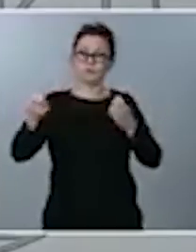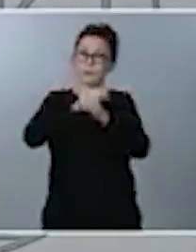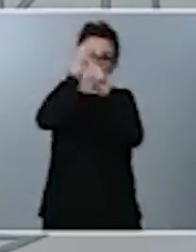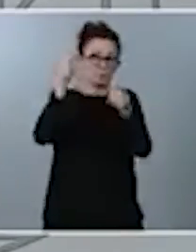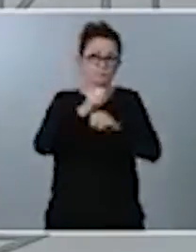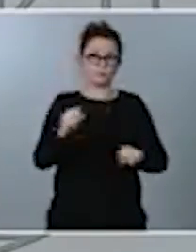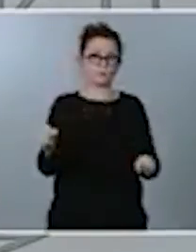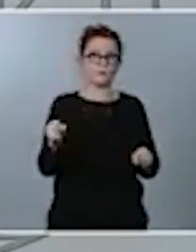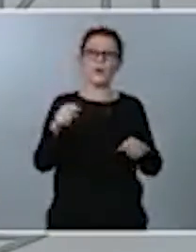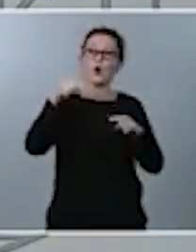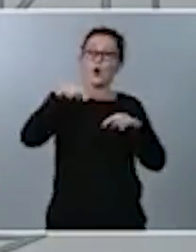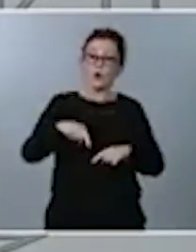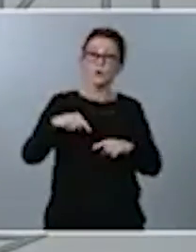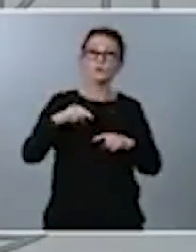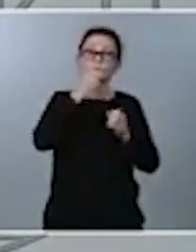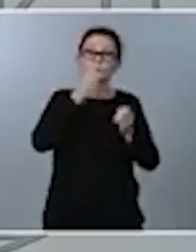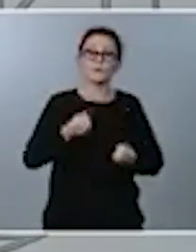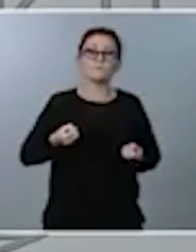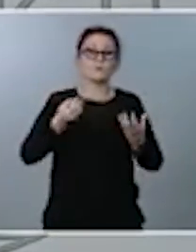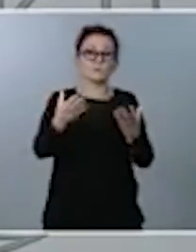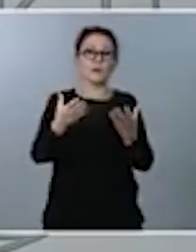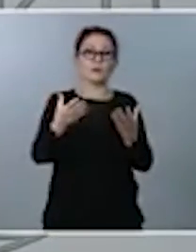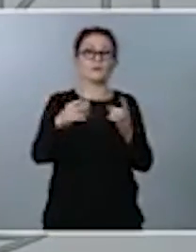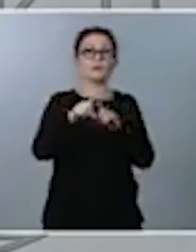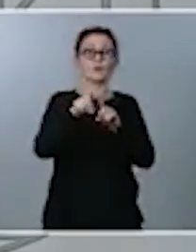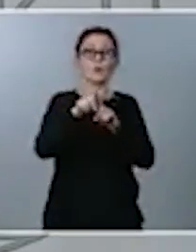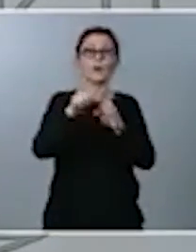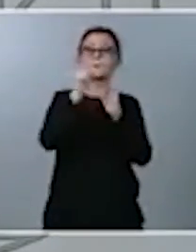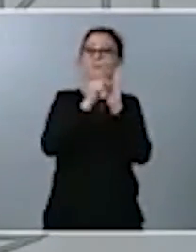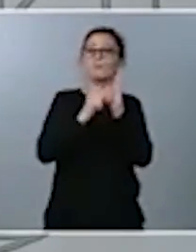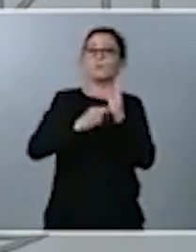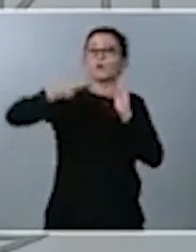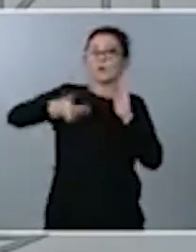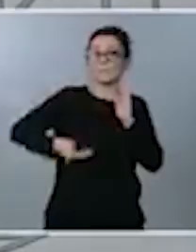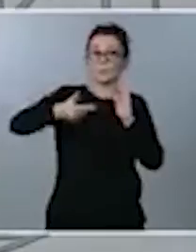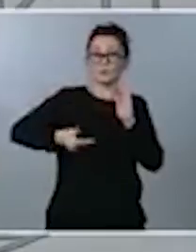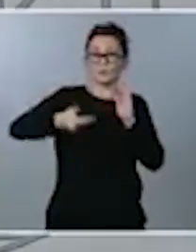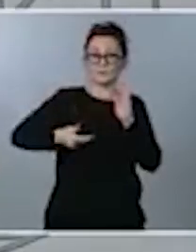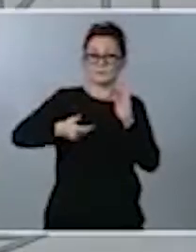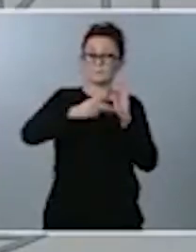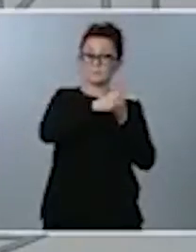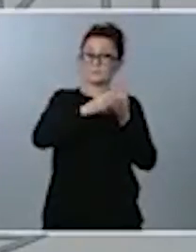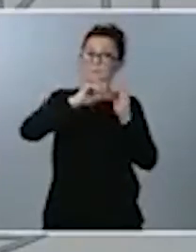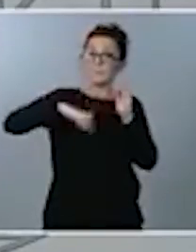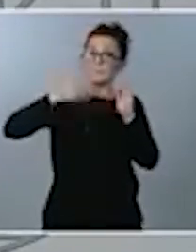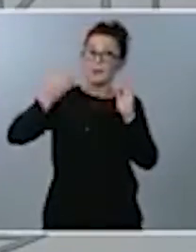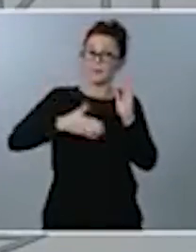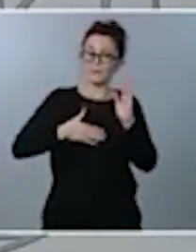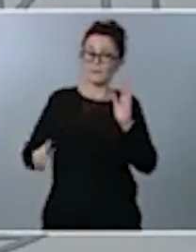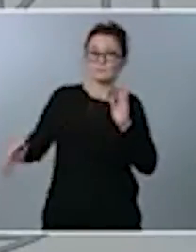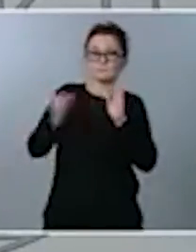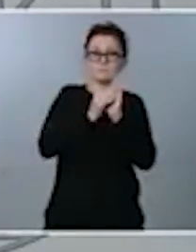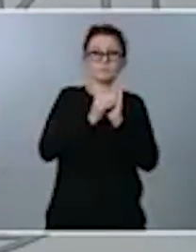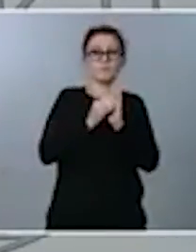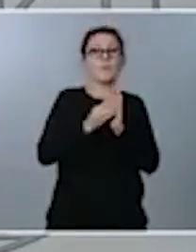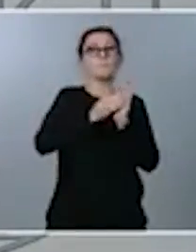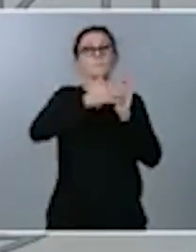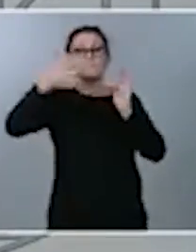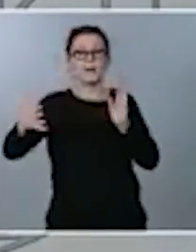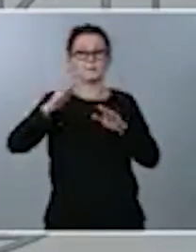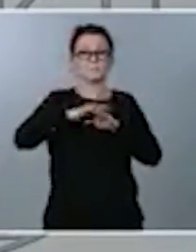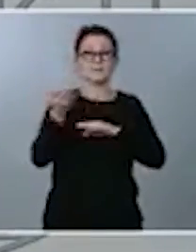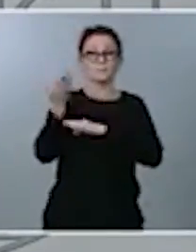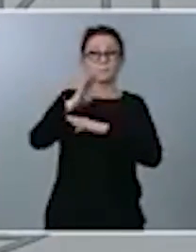voy a informar sobre los grandes epígrafes y complementaremos esta información mañana cuando entreguemos el proyecto de presupuesto